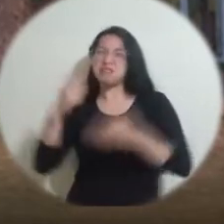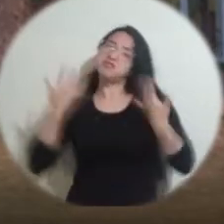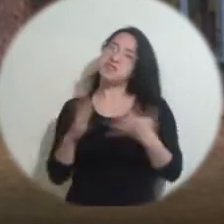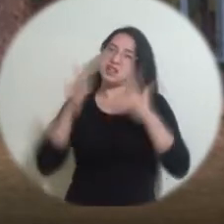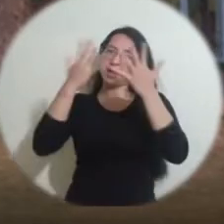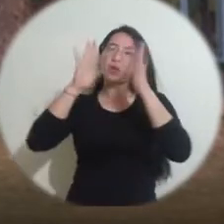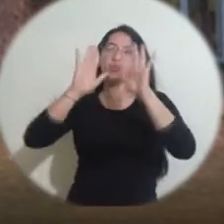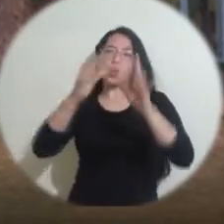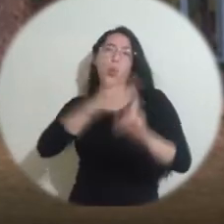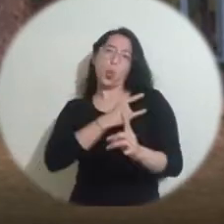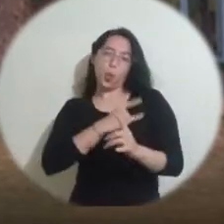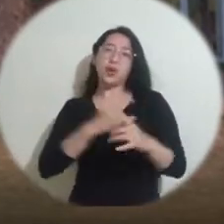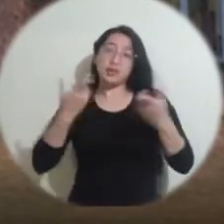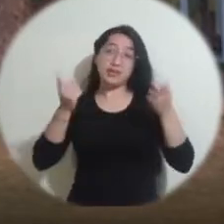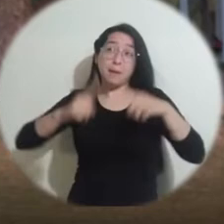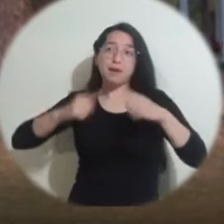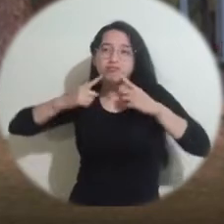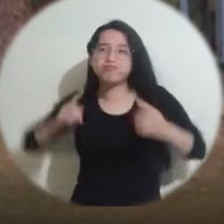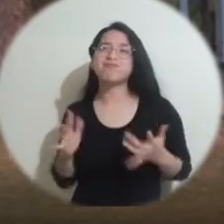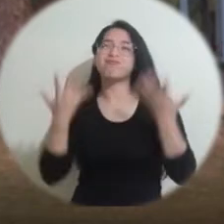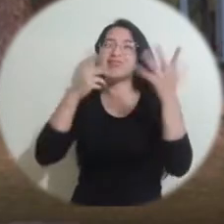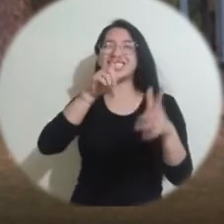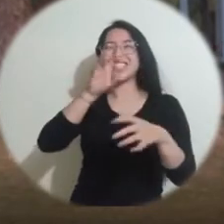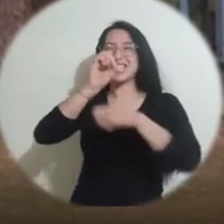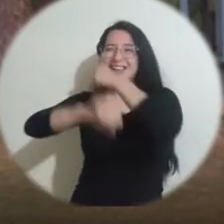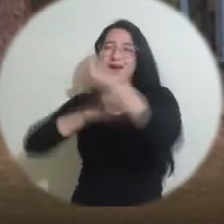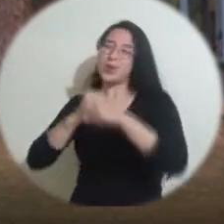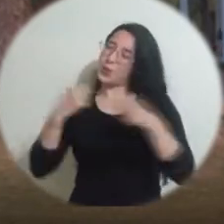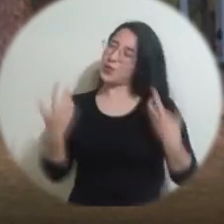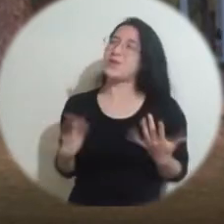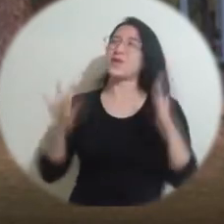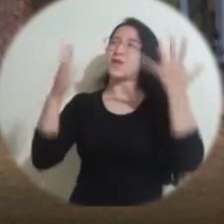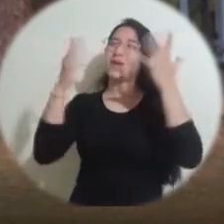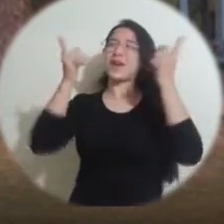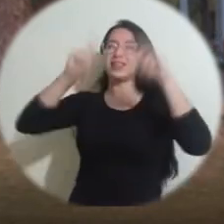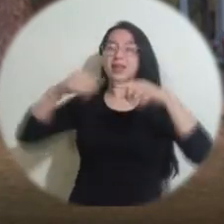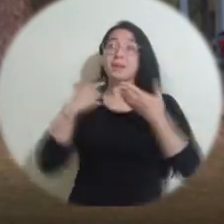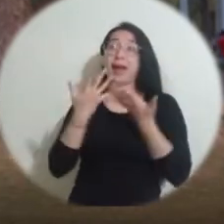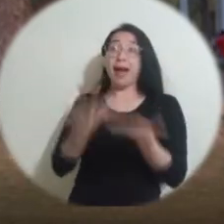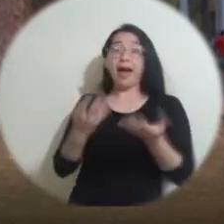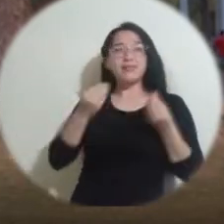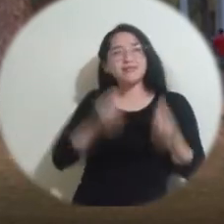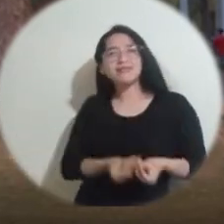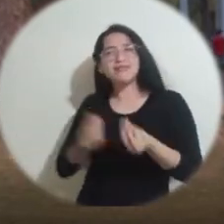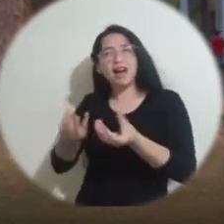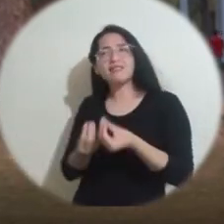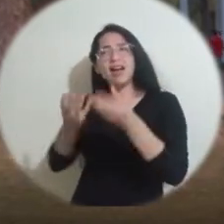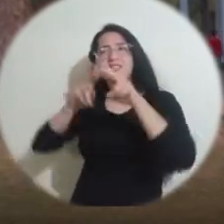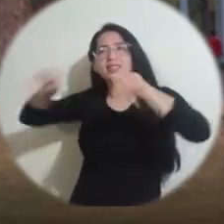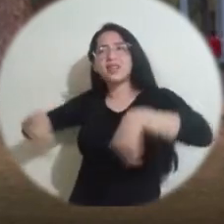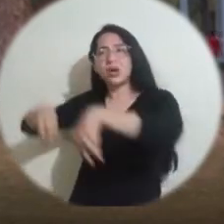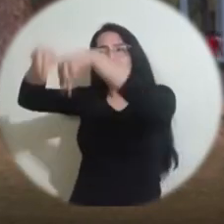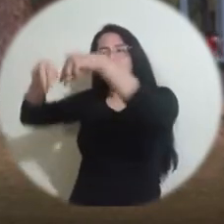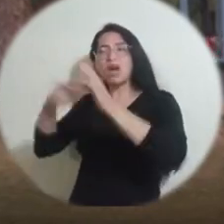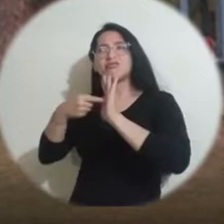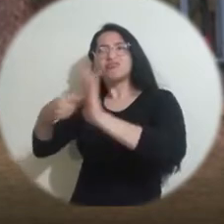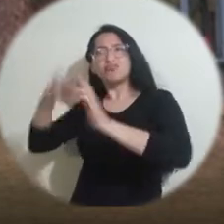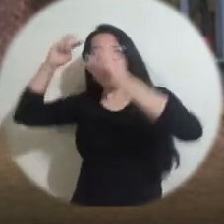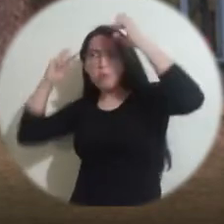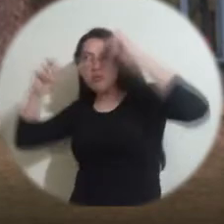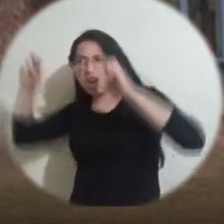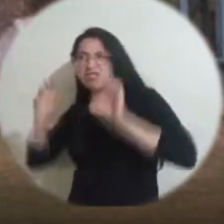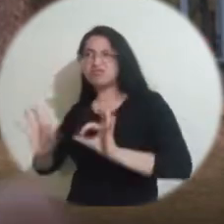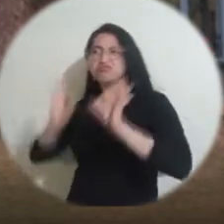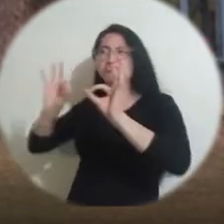universidad no solamente por la actividad, sino también por sus 60 años y que sigan regalándole a la sociedad y brindándole a la